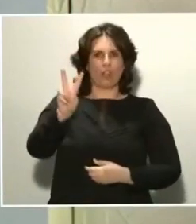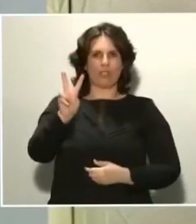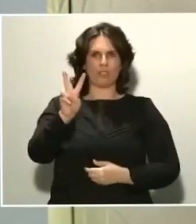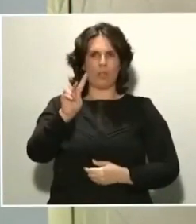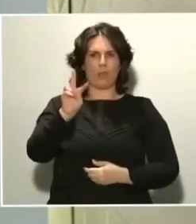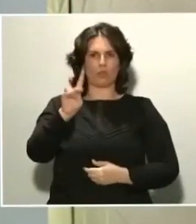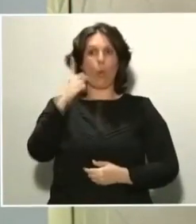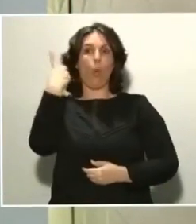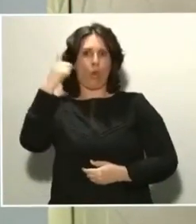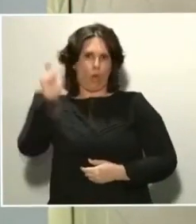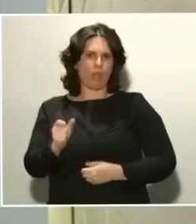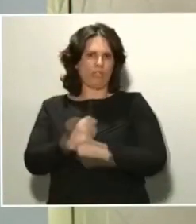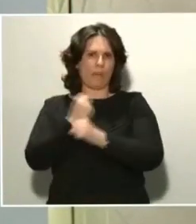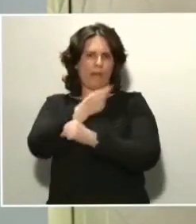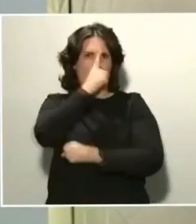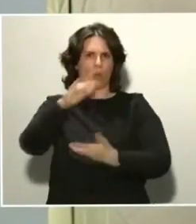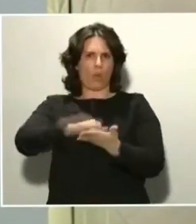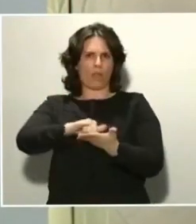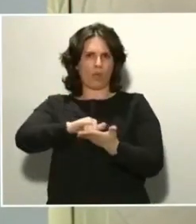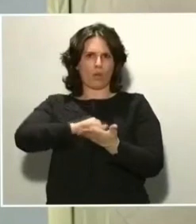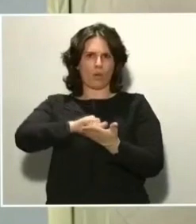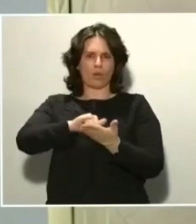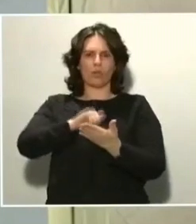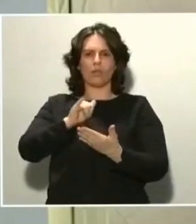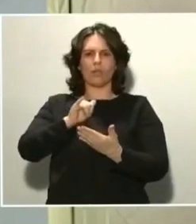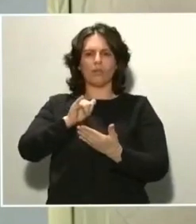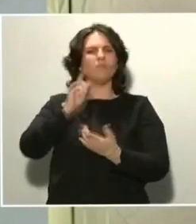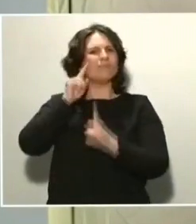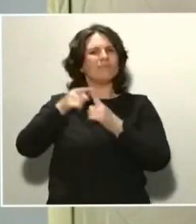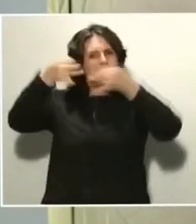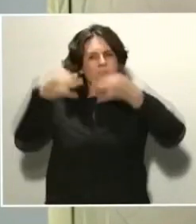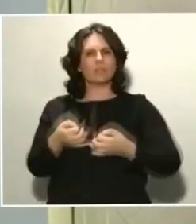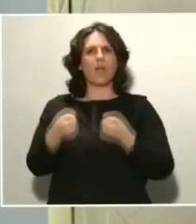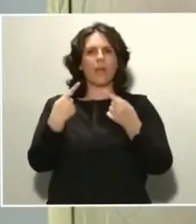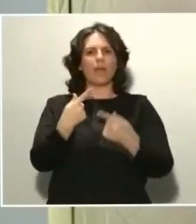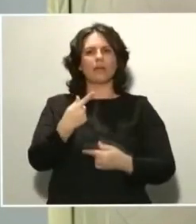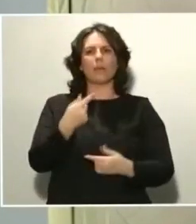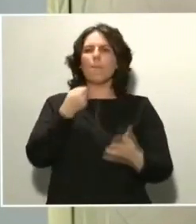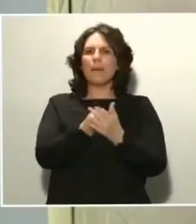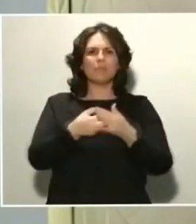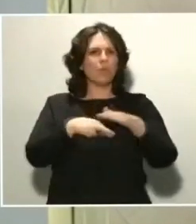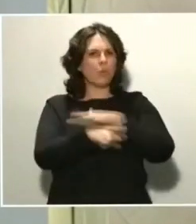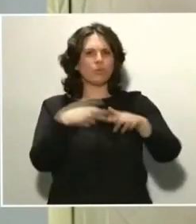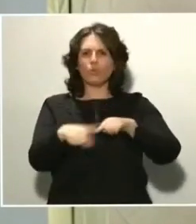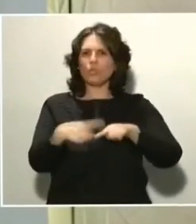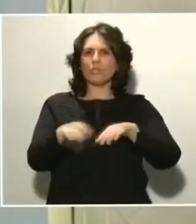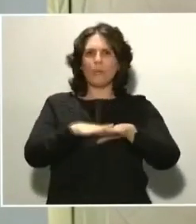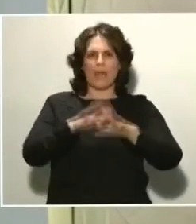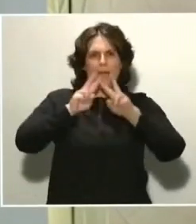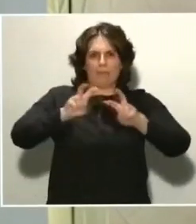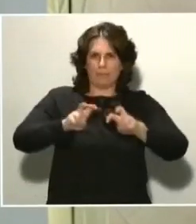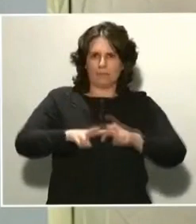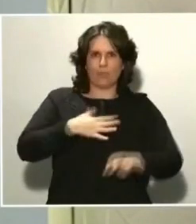para asegurar que tengan las máximas facilidades y todos los medios necesarios. Ese día ya liberamos